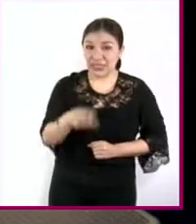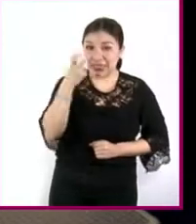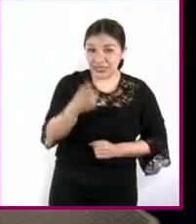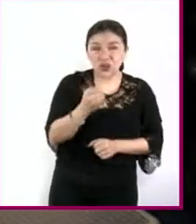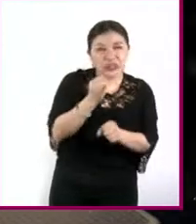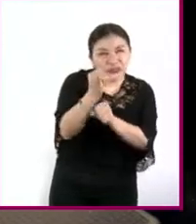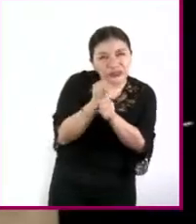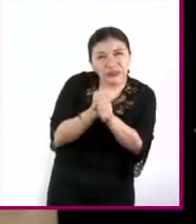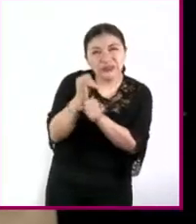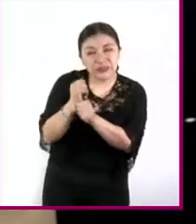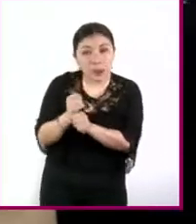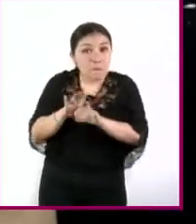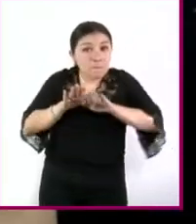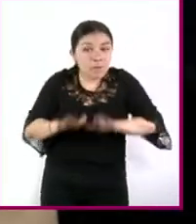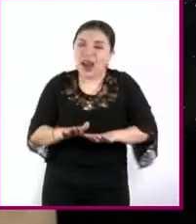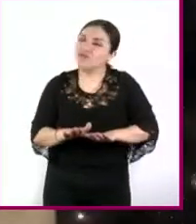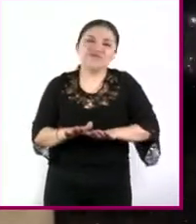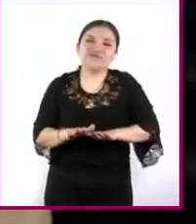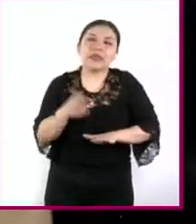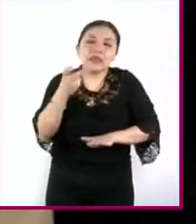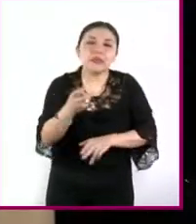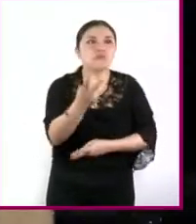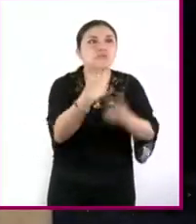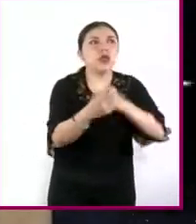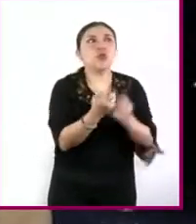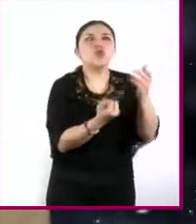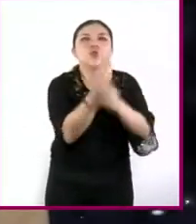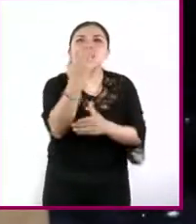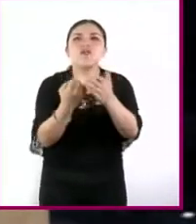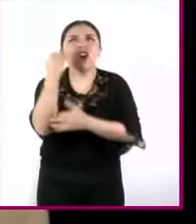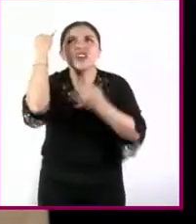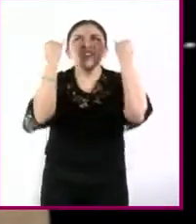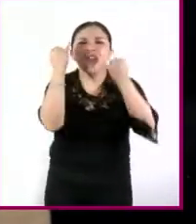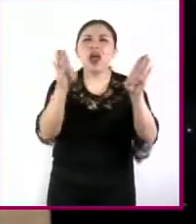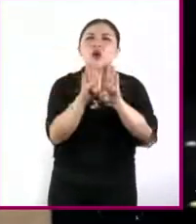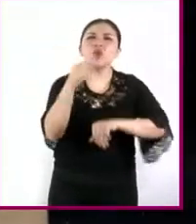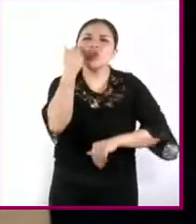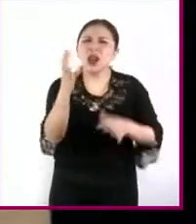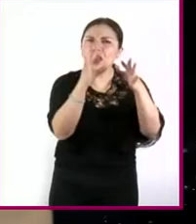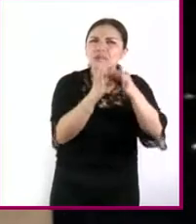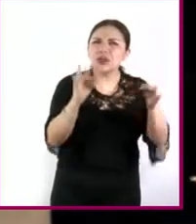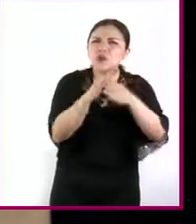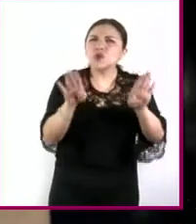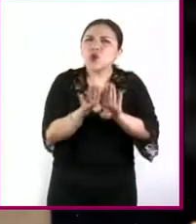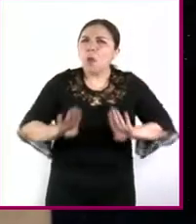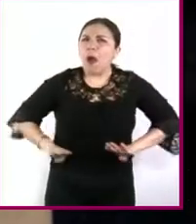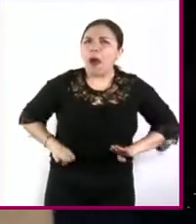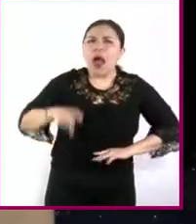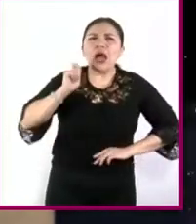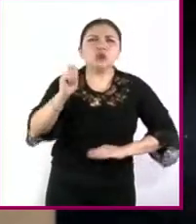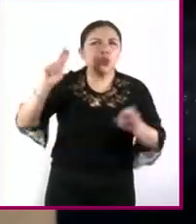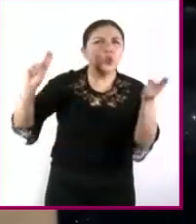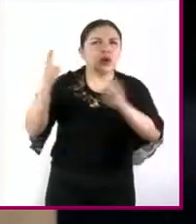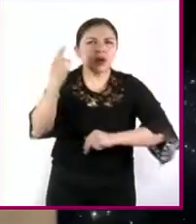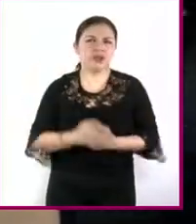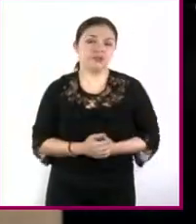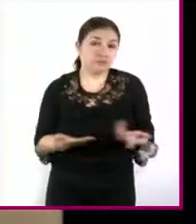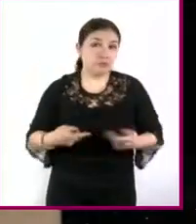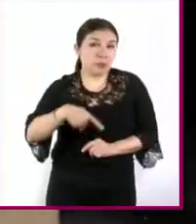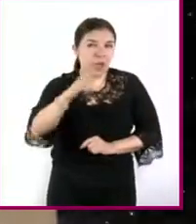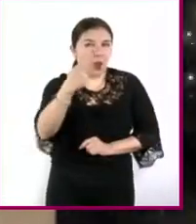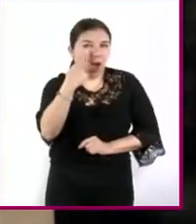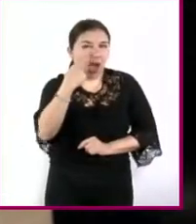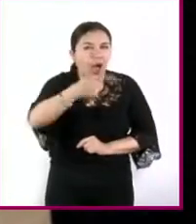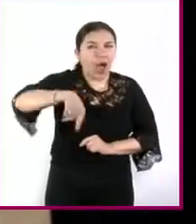investigaciones no paran y con ellos surgen nuevas teorías que buscan explicar el comportamiento del universo pero mucho de lo que